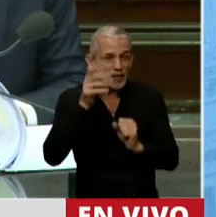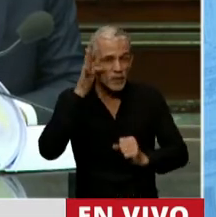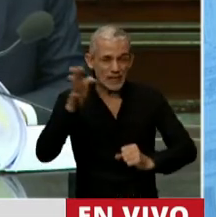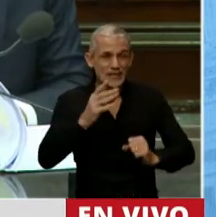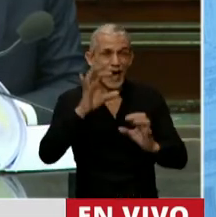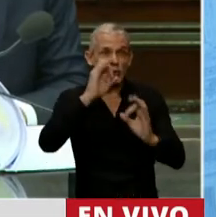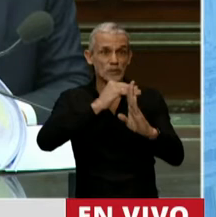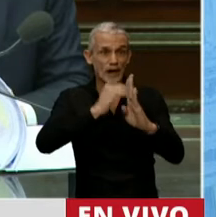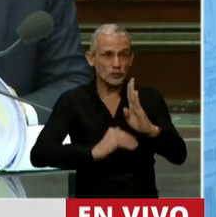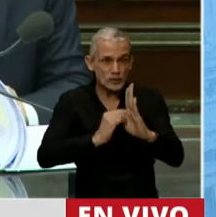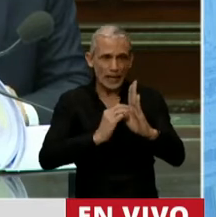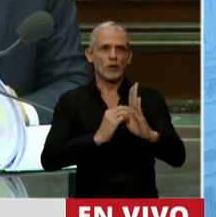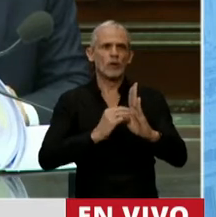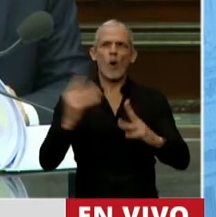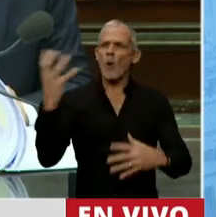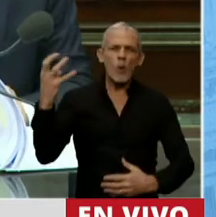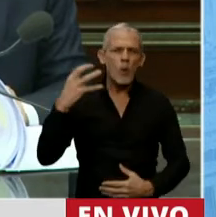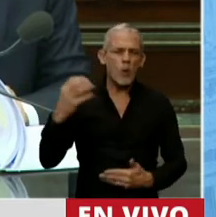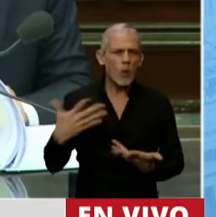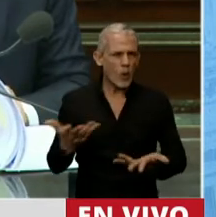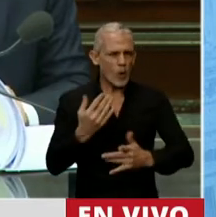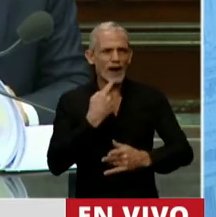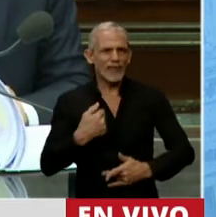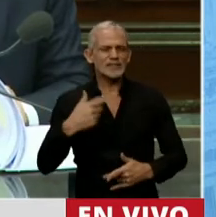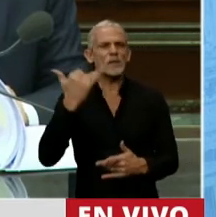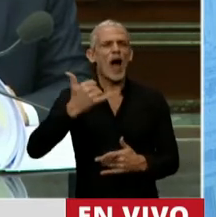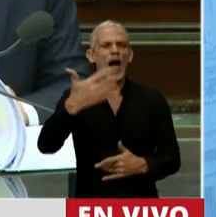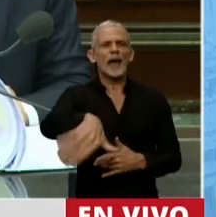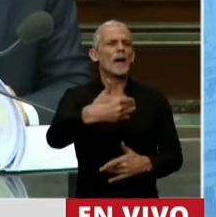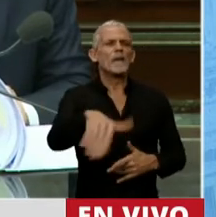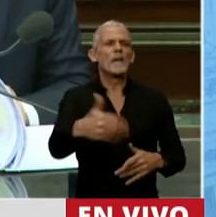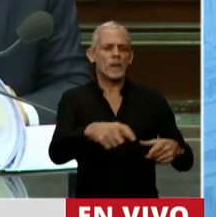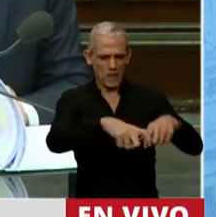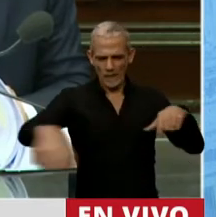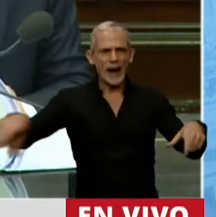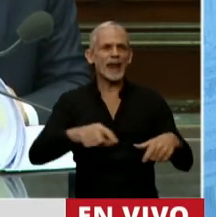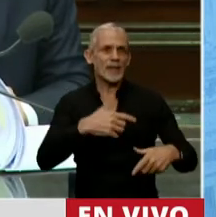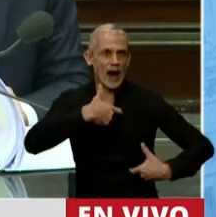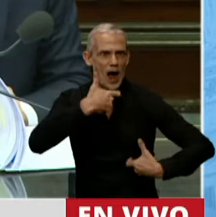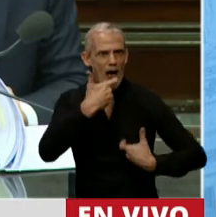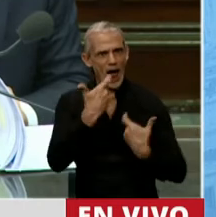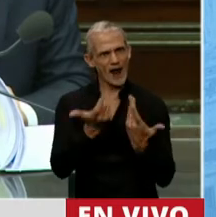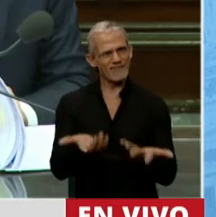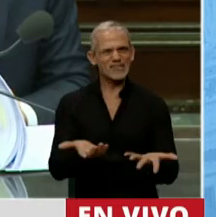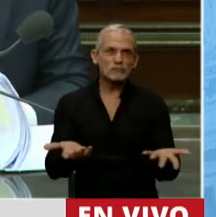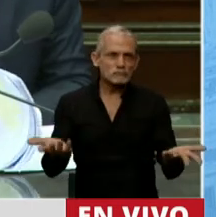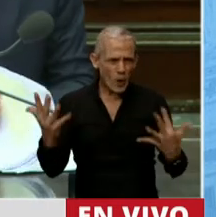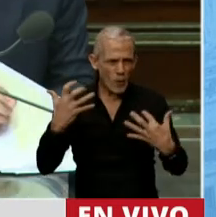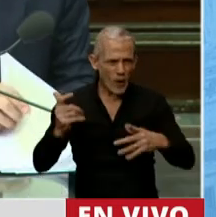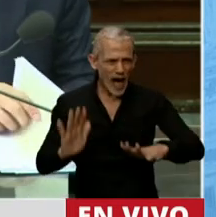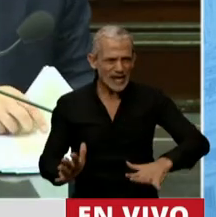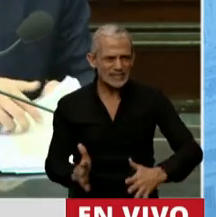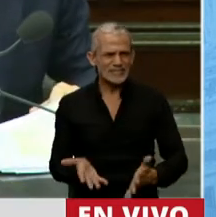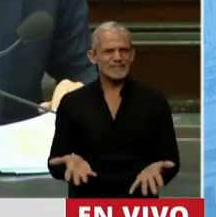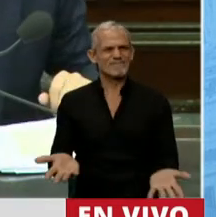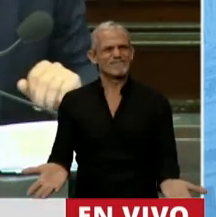cero. Se burlaban hasta diciendo que teníamos nuestras veredas calefaccionadas. La verdad que escuchar hoy